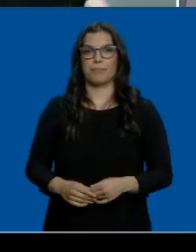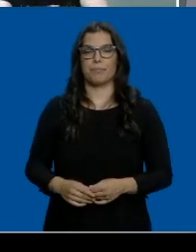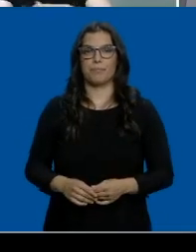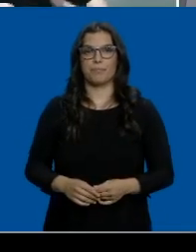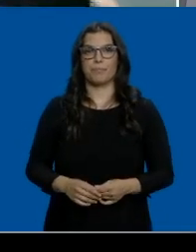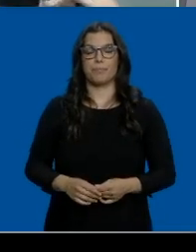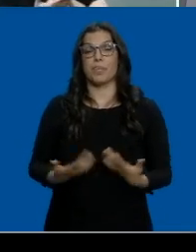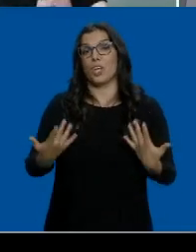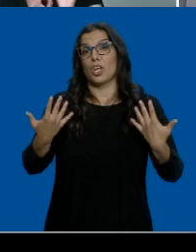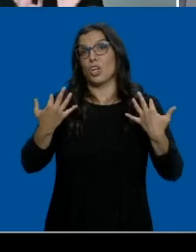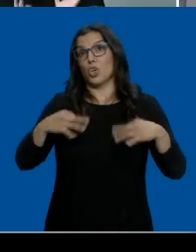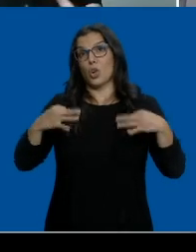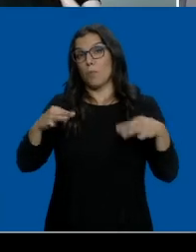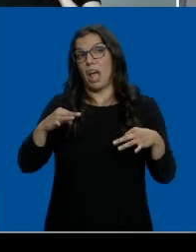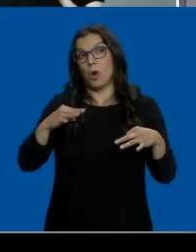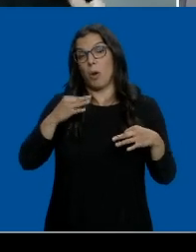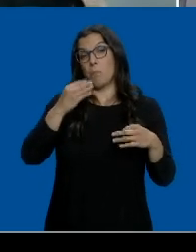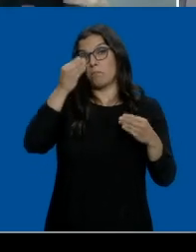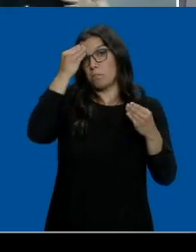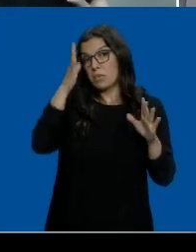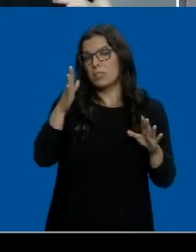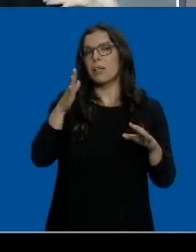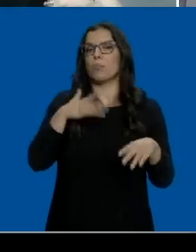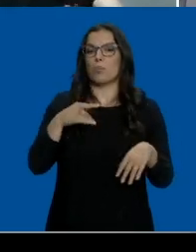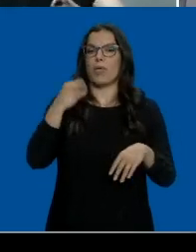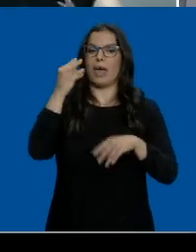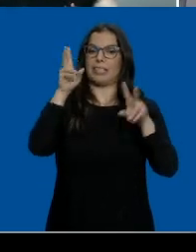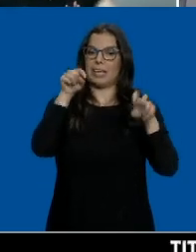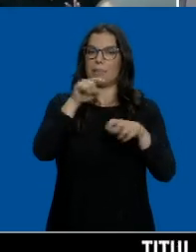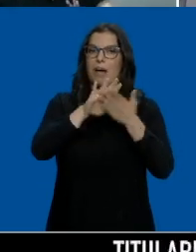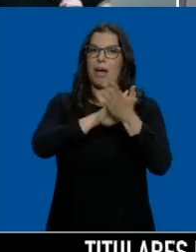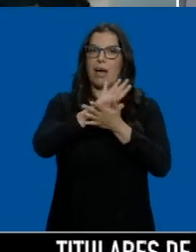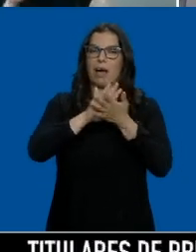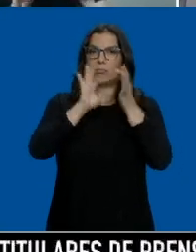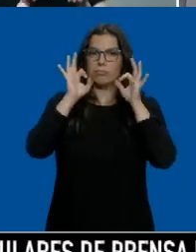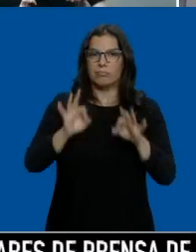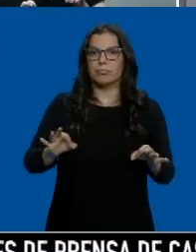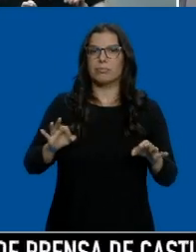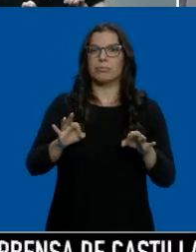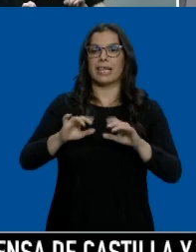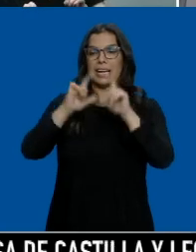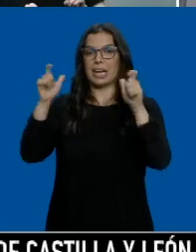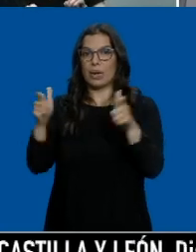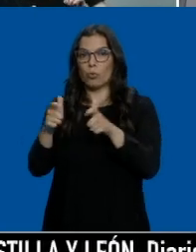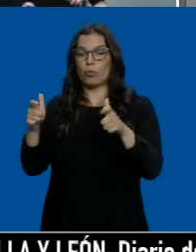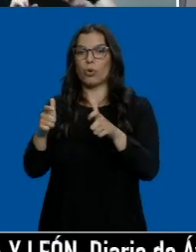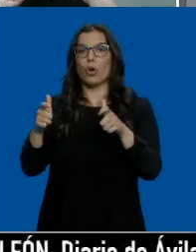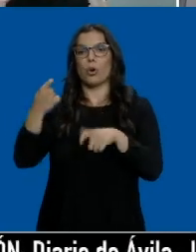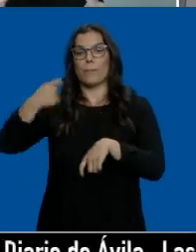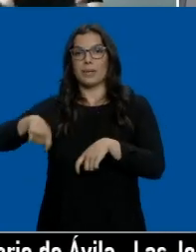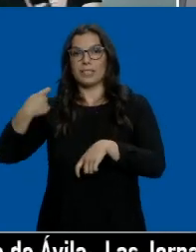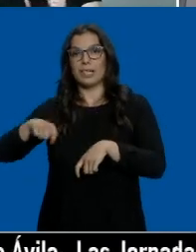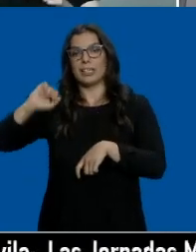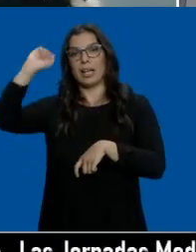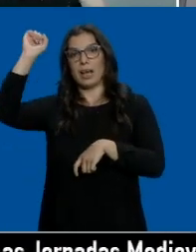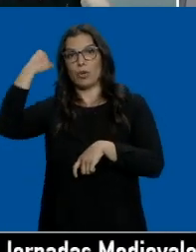Lo más normal, lo más previsible es que se pueda abordar esta cuestión previo a que se produzca la reunión entre el presidente